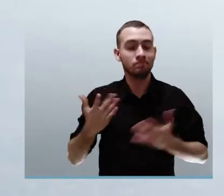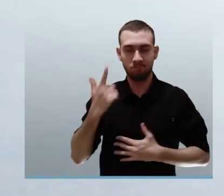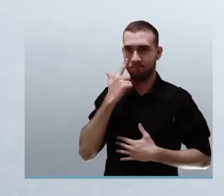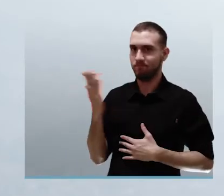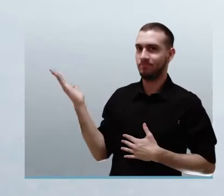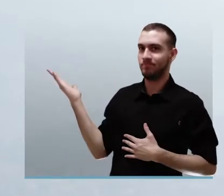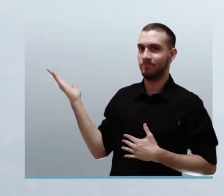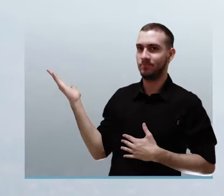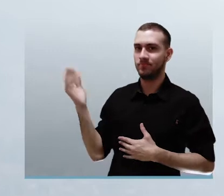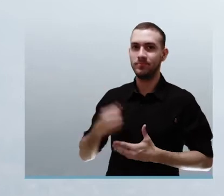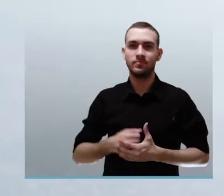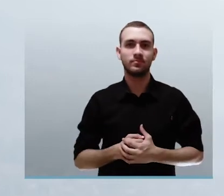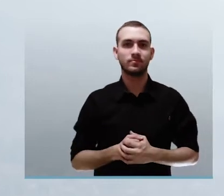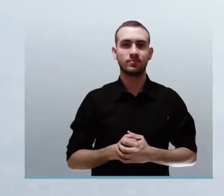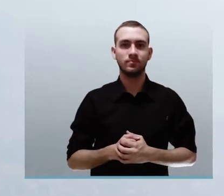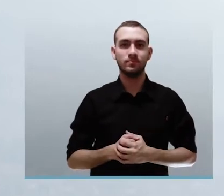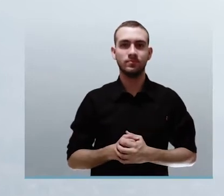como el efecto Doppler.